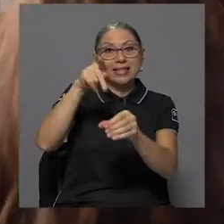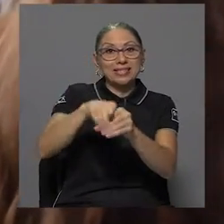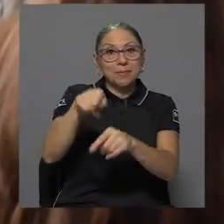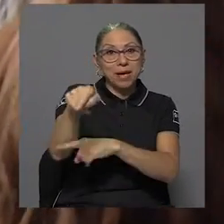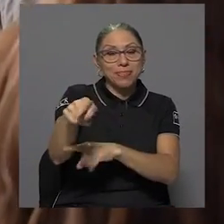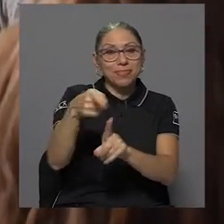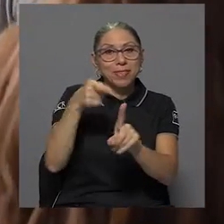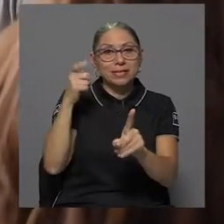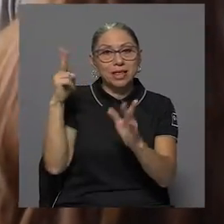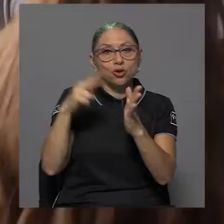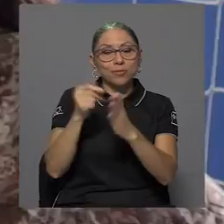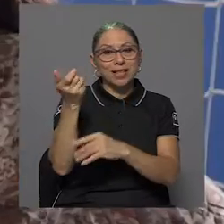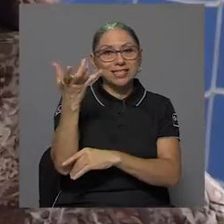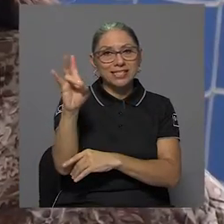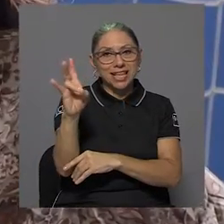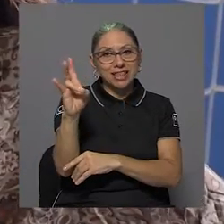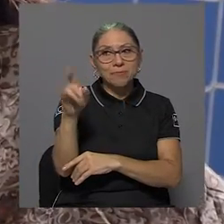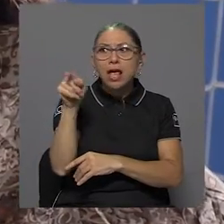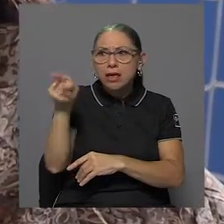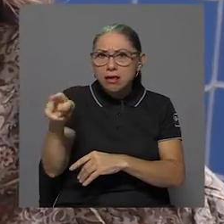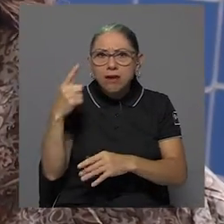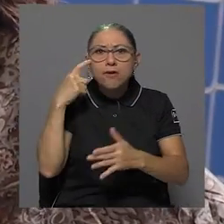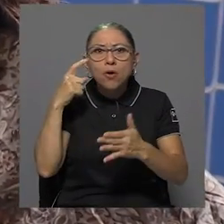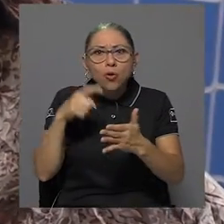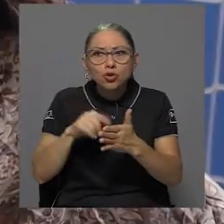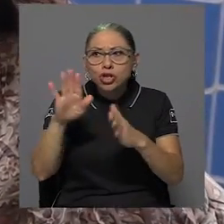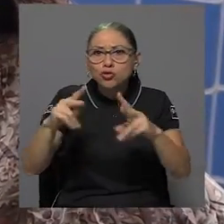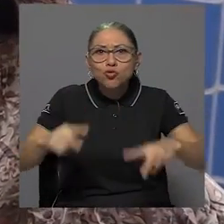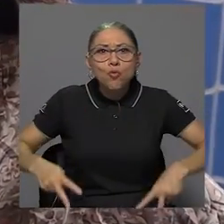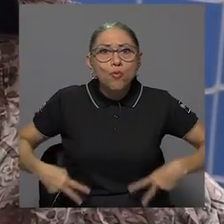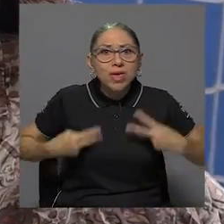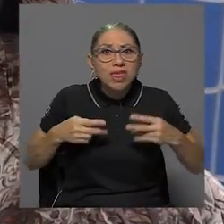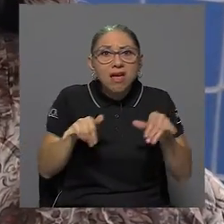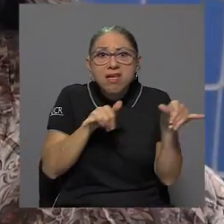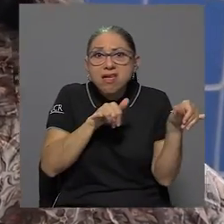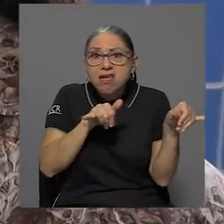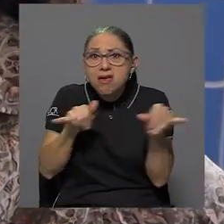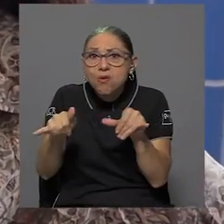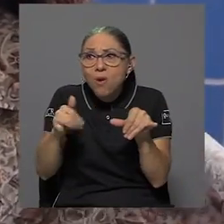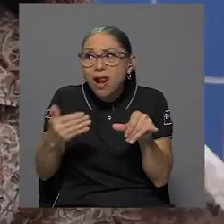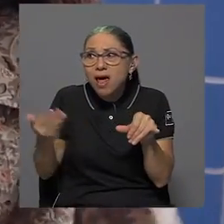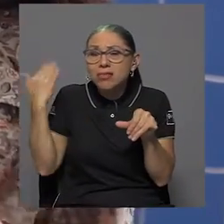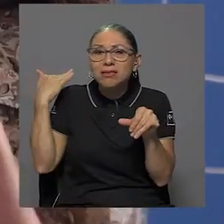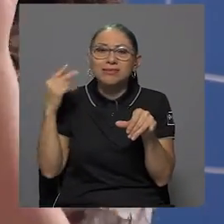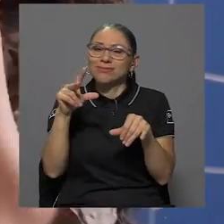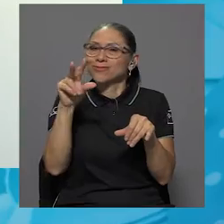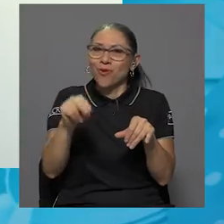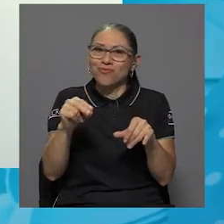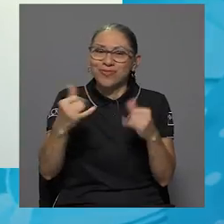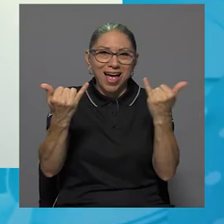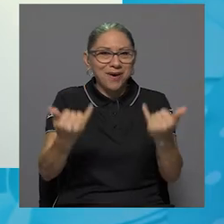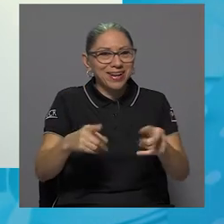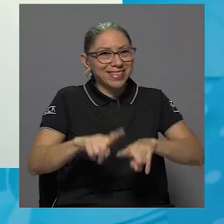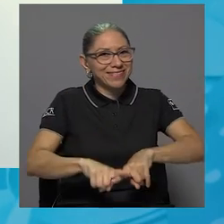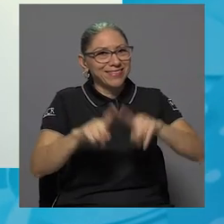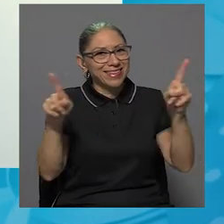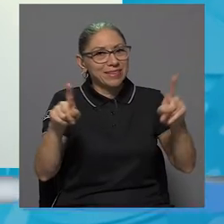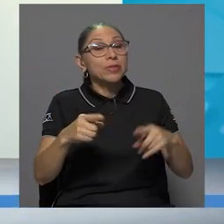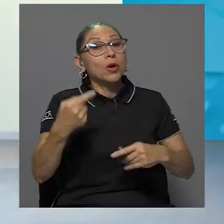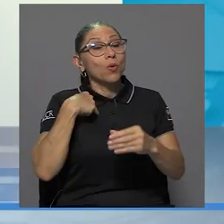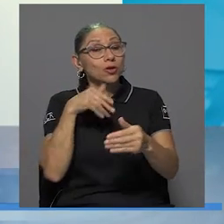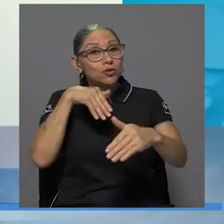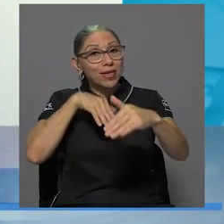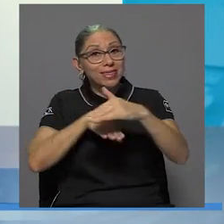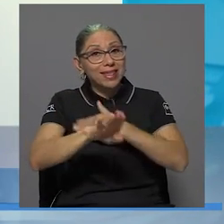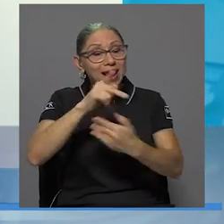desde el 2017 y reconoce que su vida no volvió a ser la misma desde entonces. Cuando yo entré al programa de